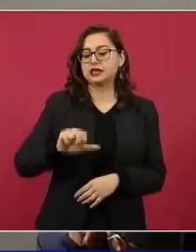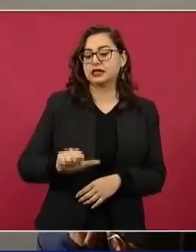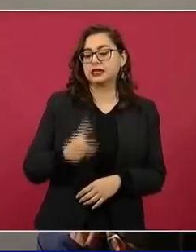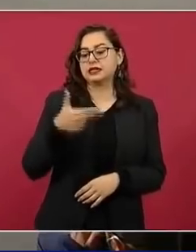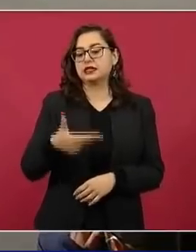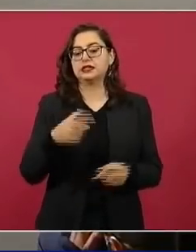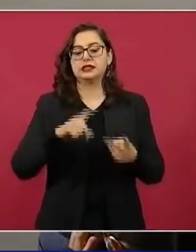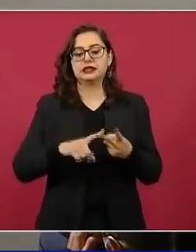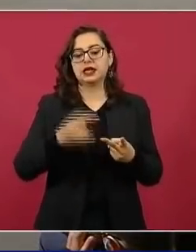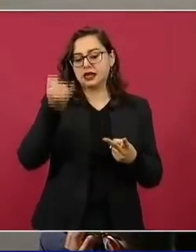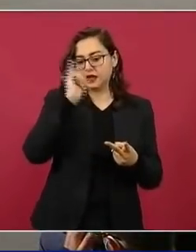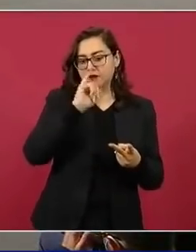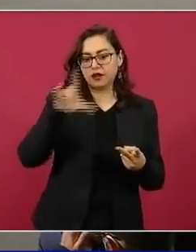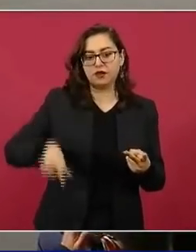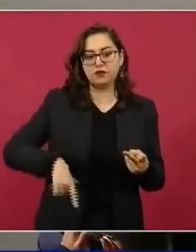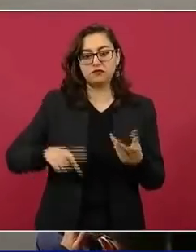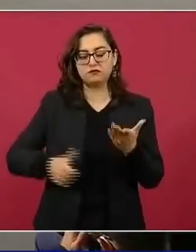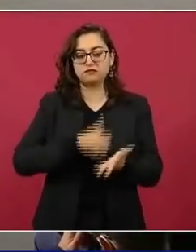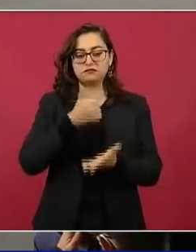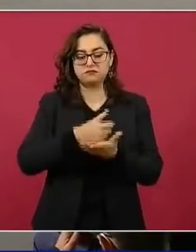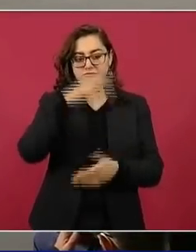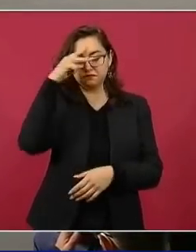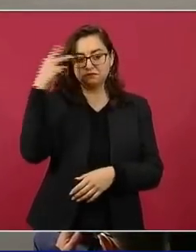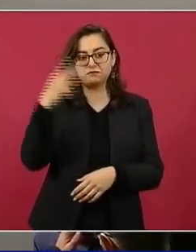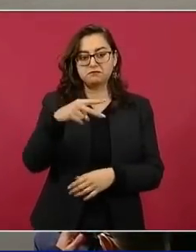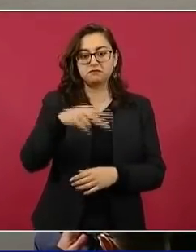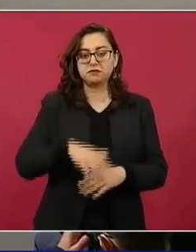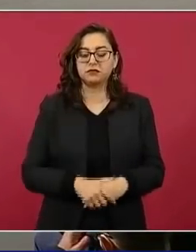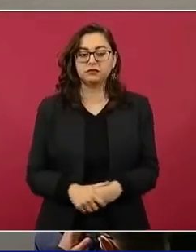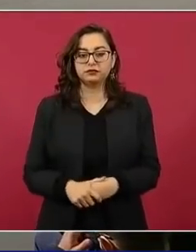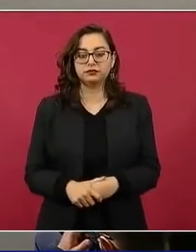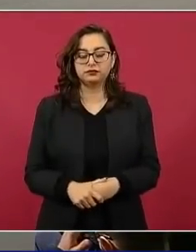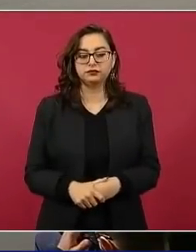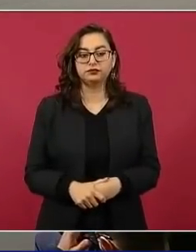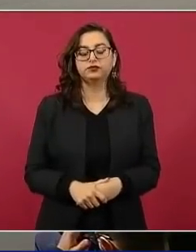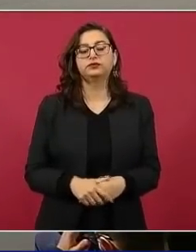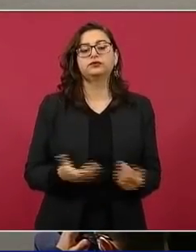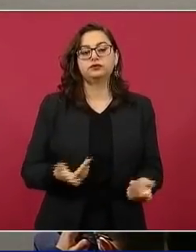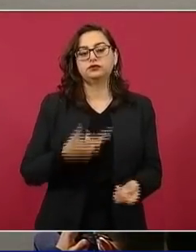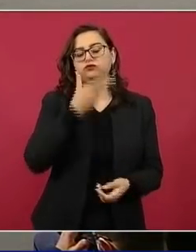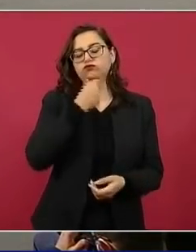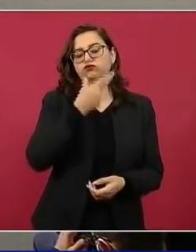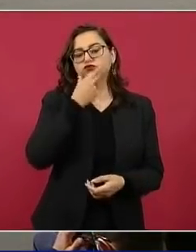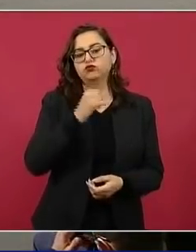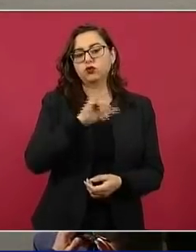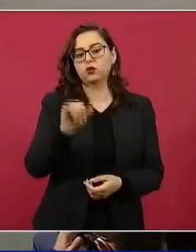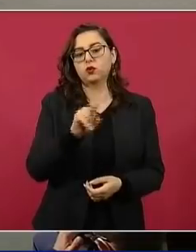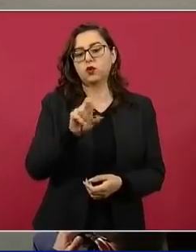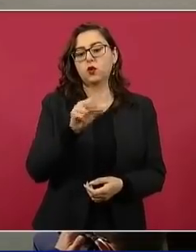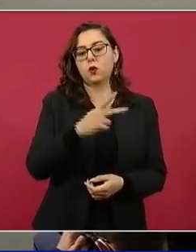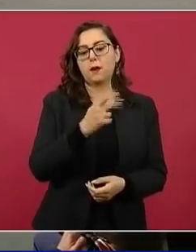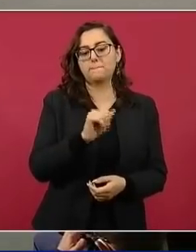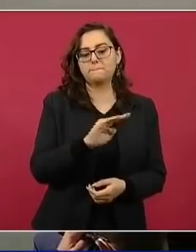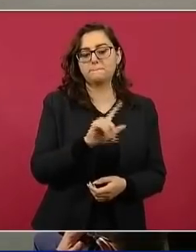a la jefa de gobierno, Claudia Sheinbaum. Este es un tuit del usuario Juan Pablo Álvarez.